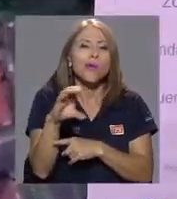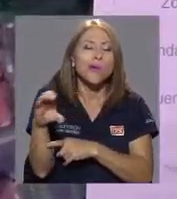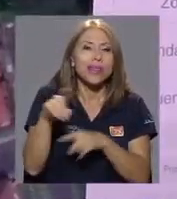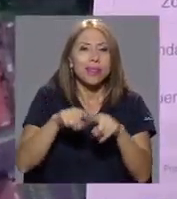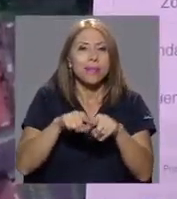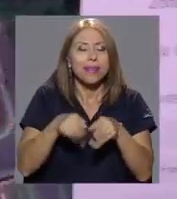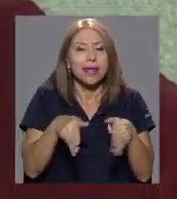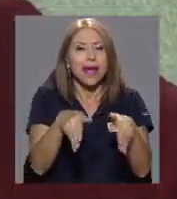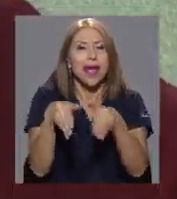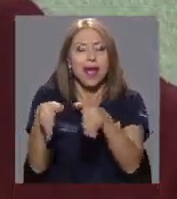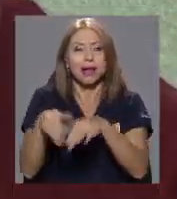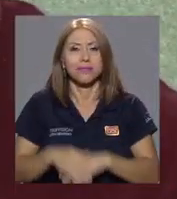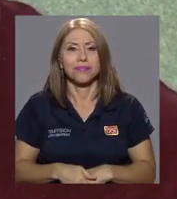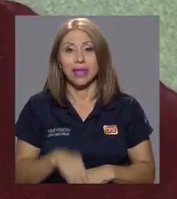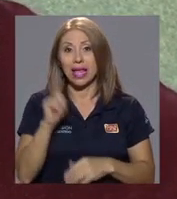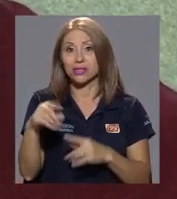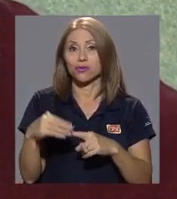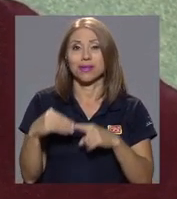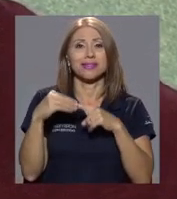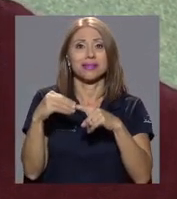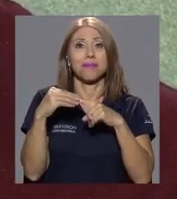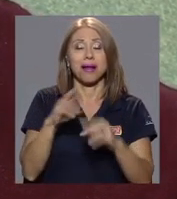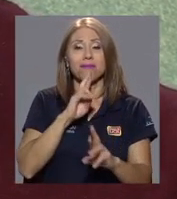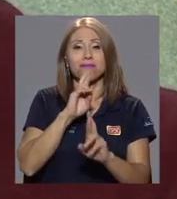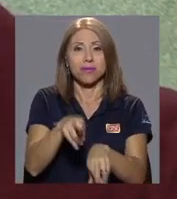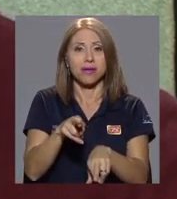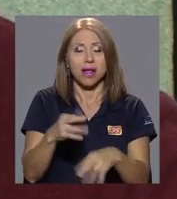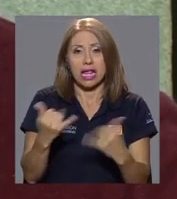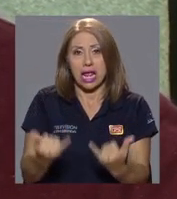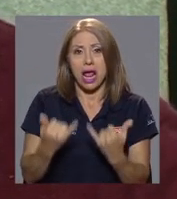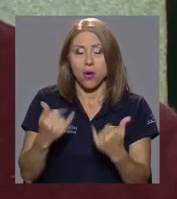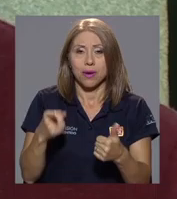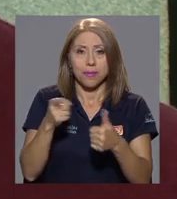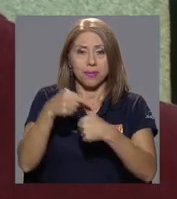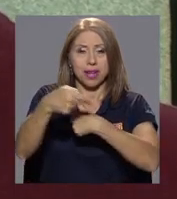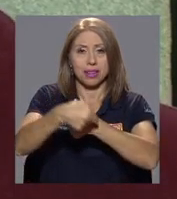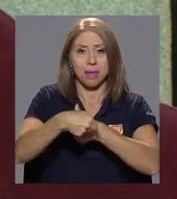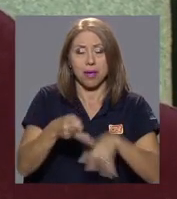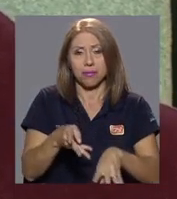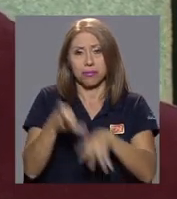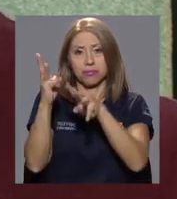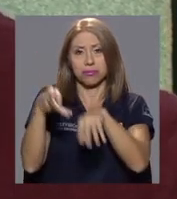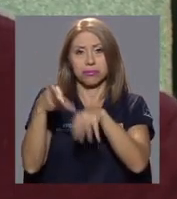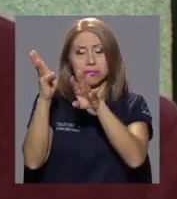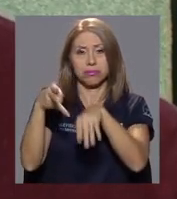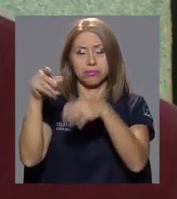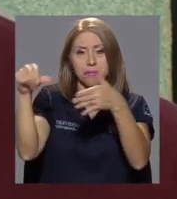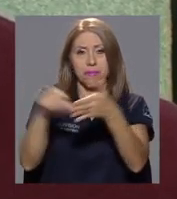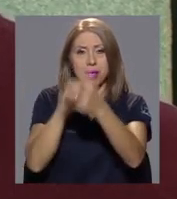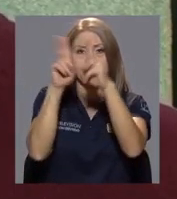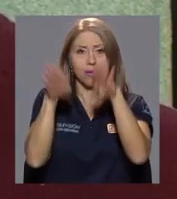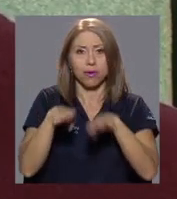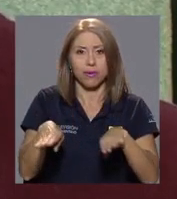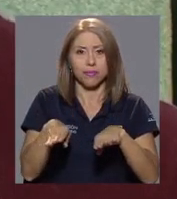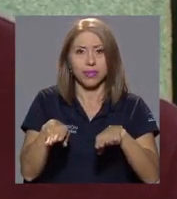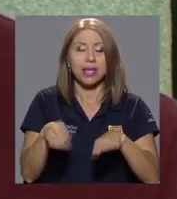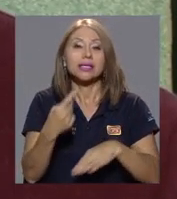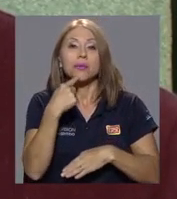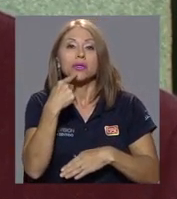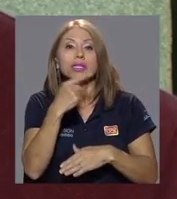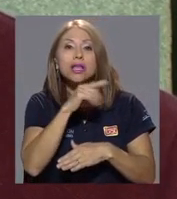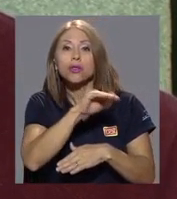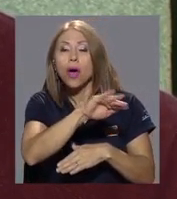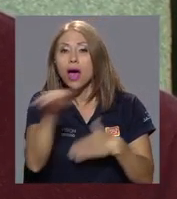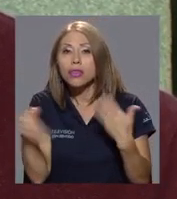Ese es el principal activo que en esta primera etapa estamos colocando en el portal. Estamos diciéndole a todos los costarricenses